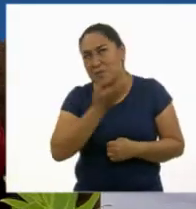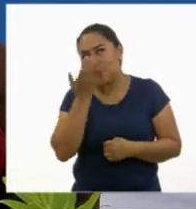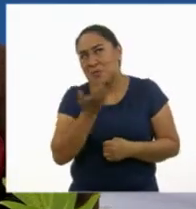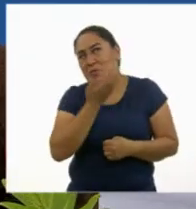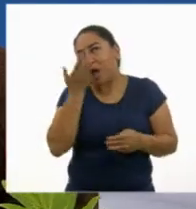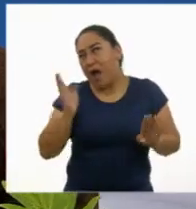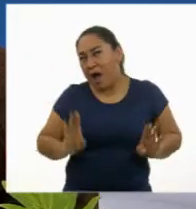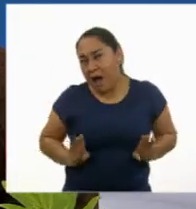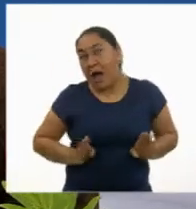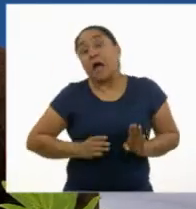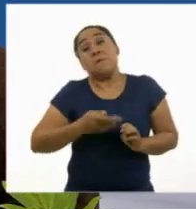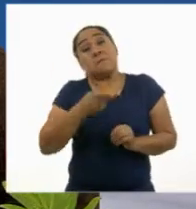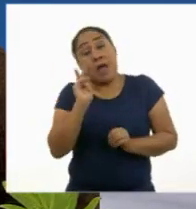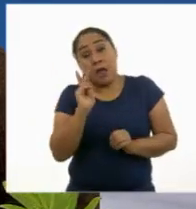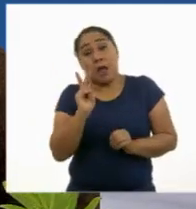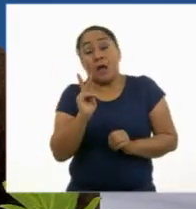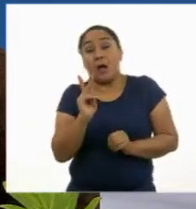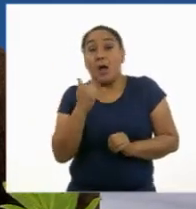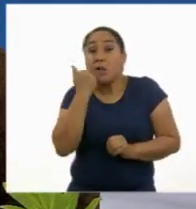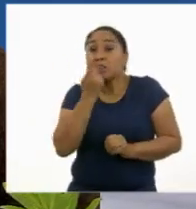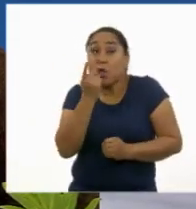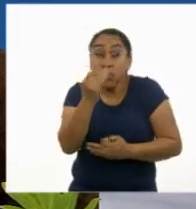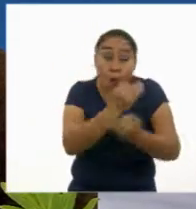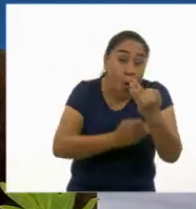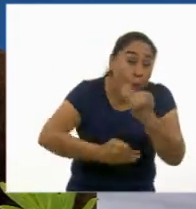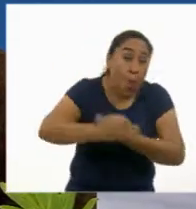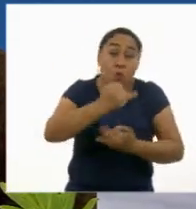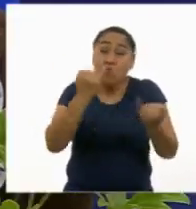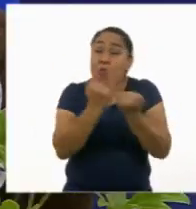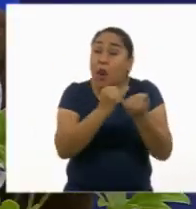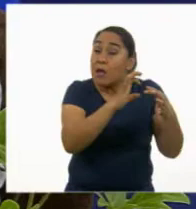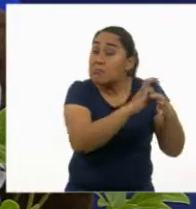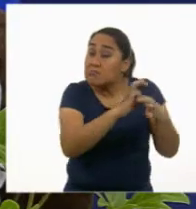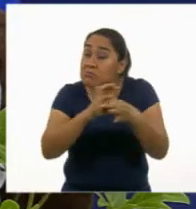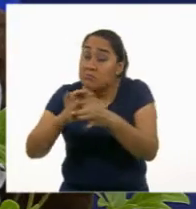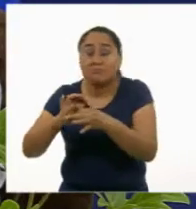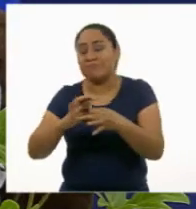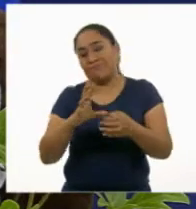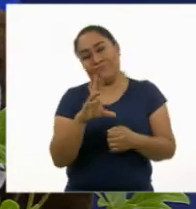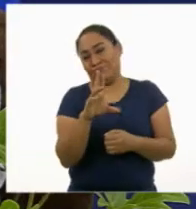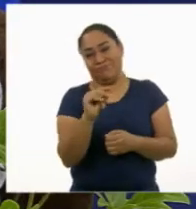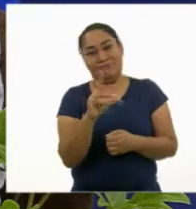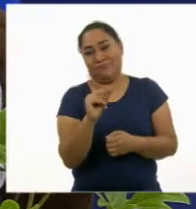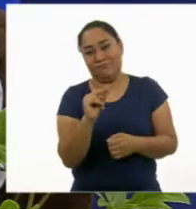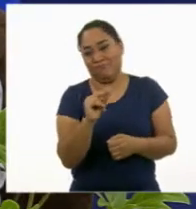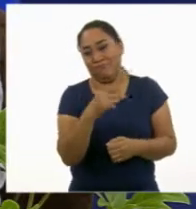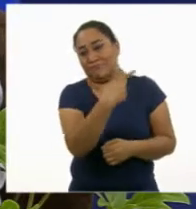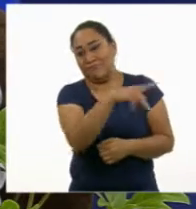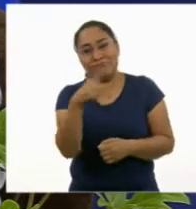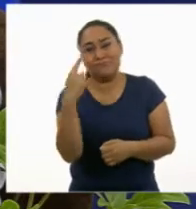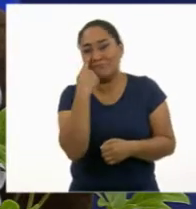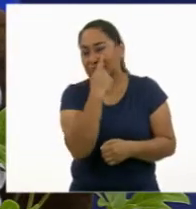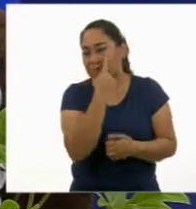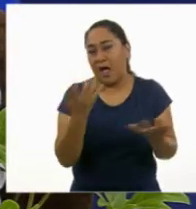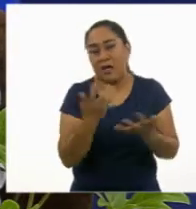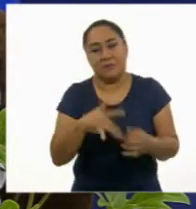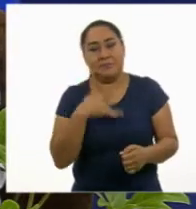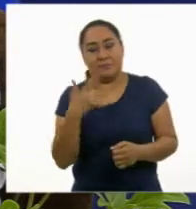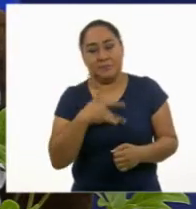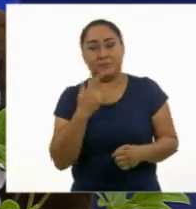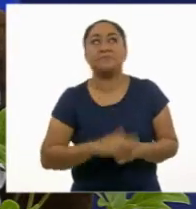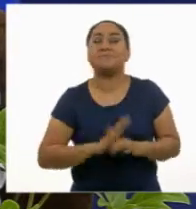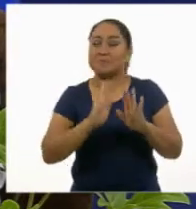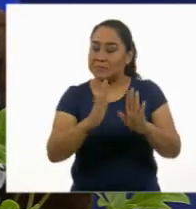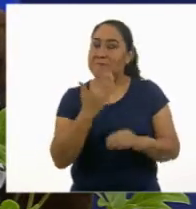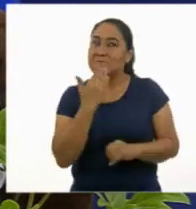todas y todos hagamos lo mismo para sentirnos identificados. Muy bien. Retomemos los puntos más importantes